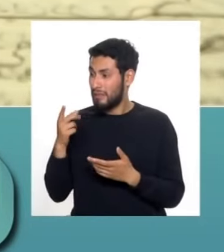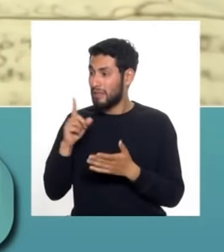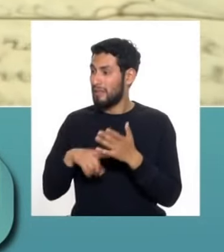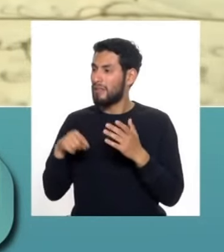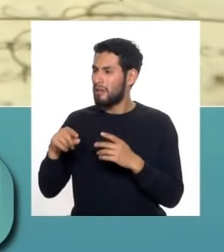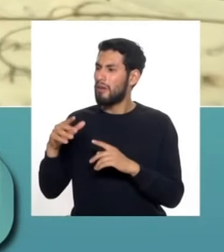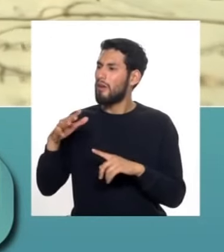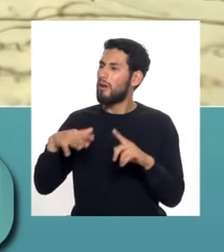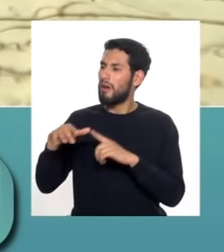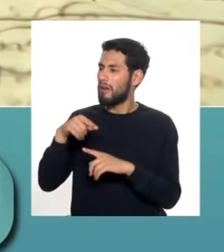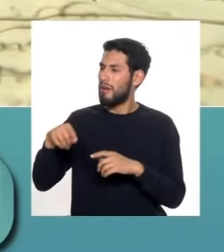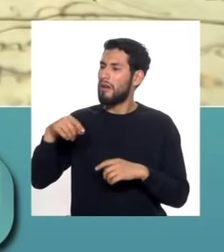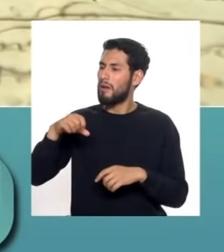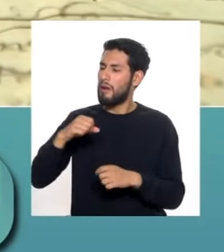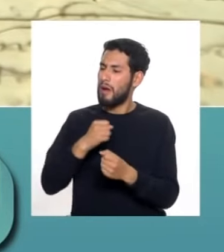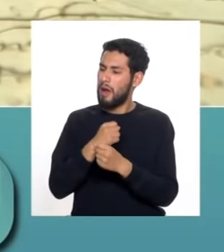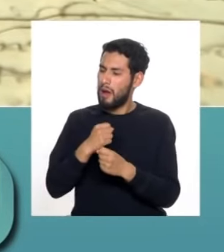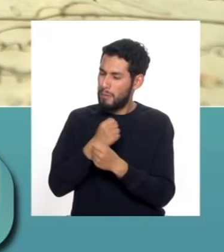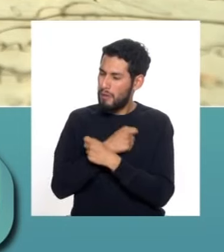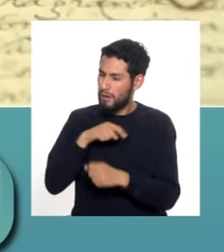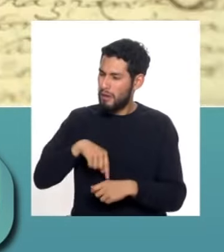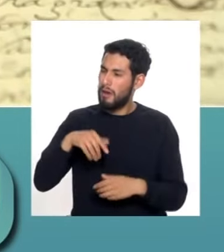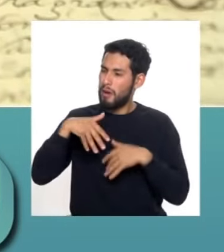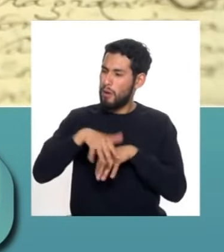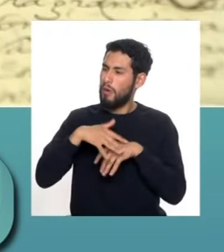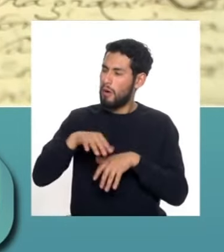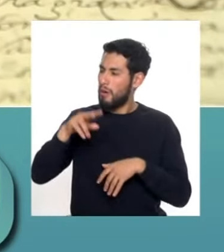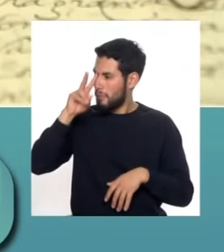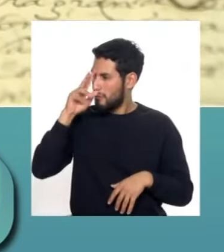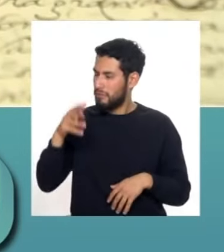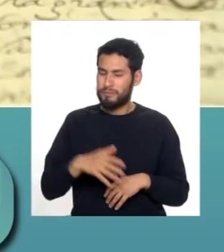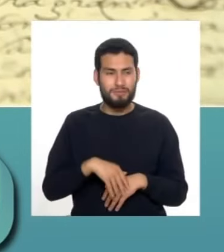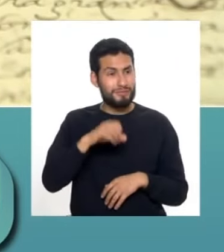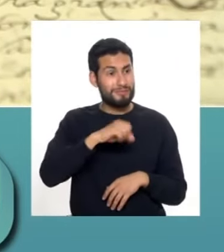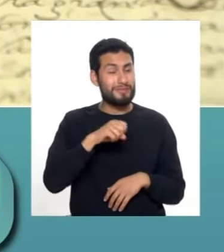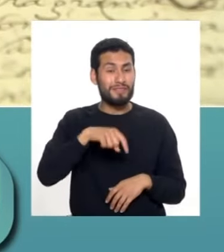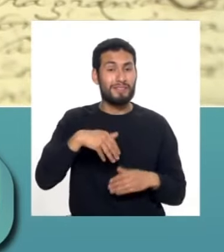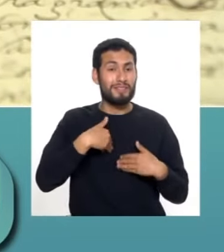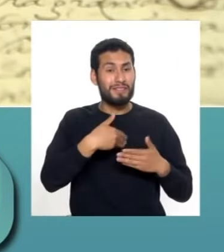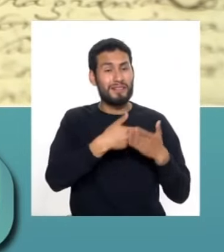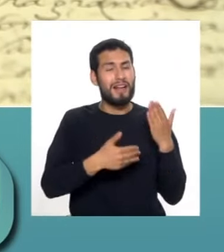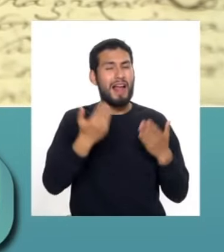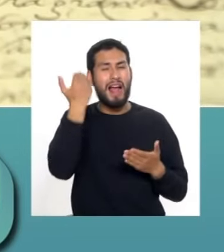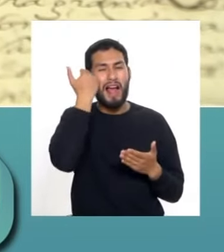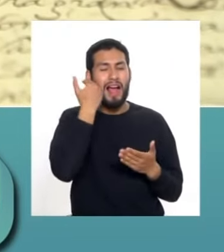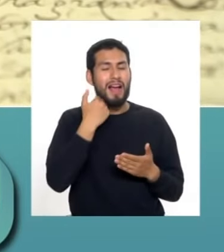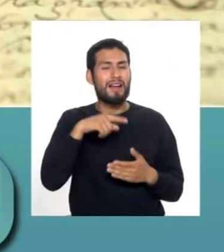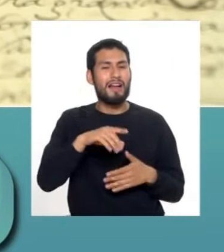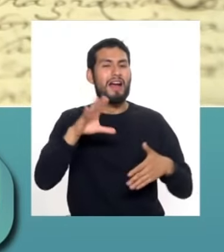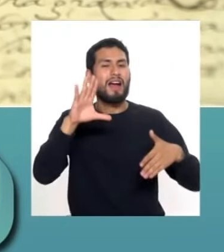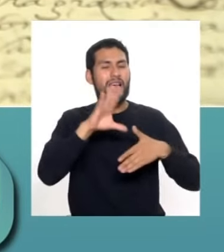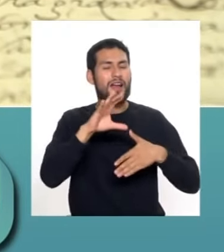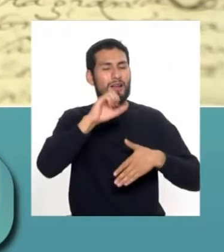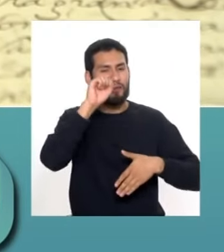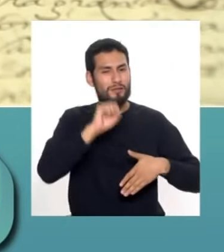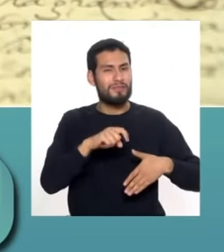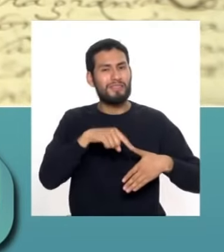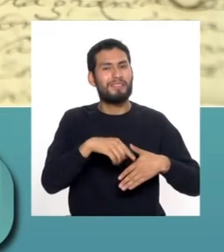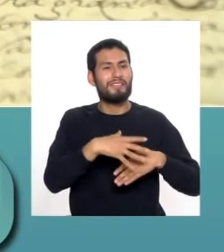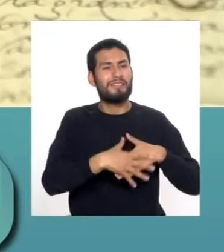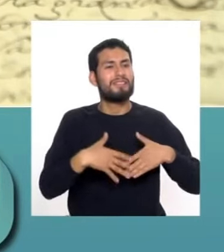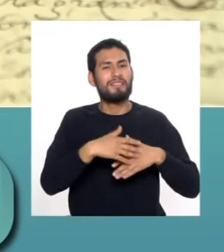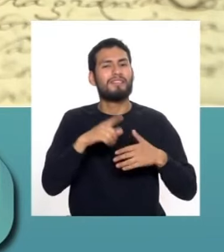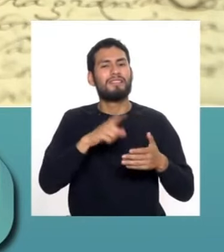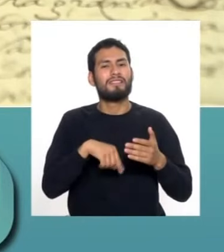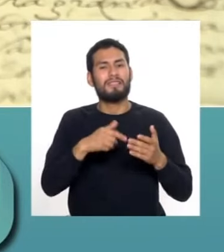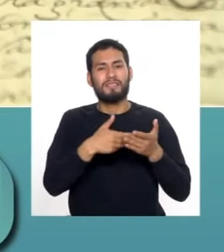todo en el contexto del mes patrio. Sí, claro que sí. Tenemos, por ejemplo, el documento más antiguo de América del Sur, conocido como el